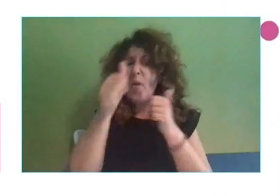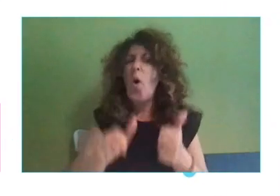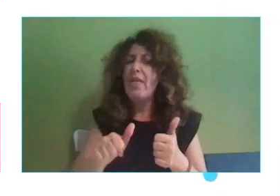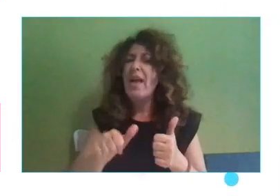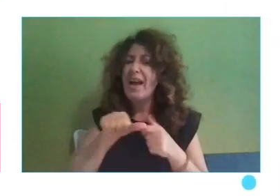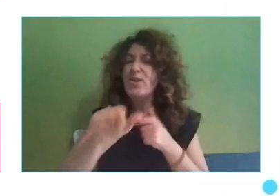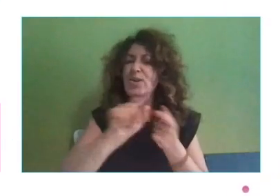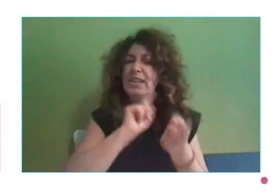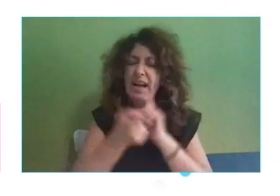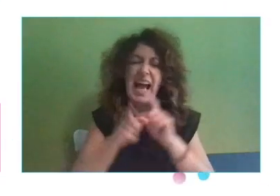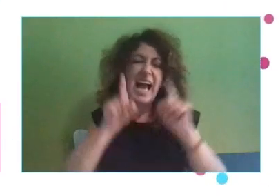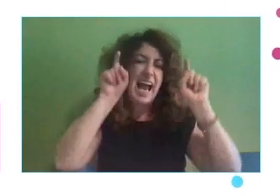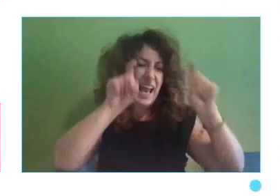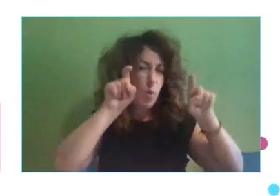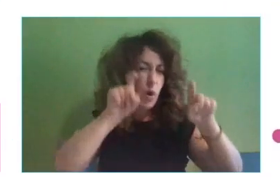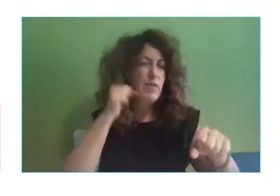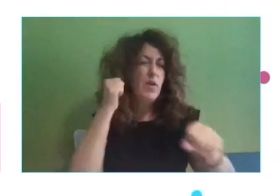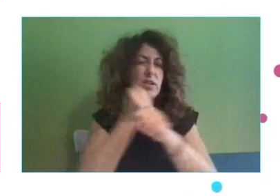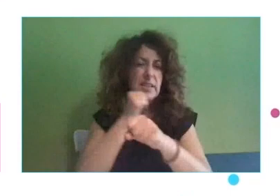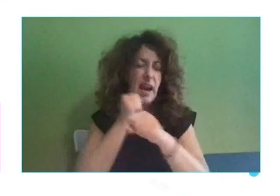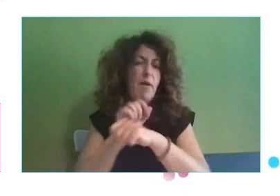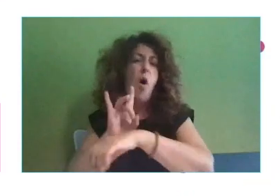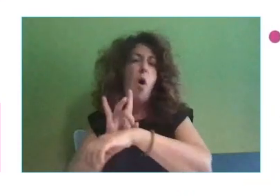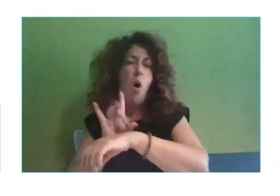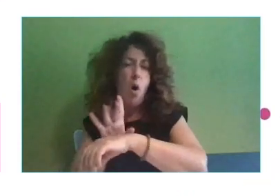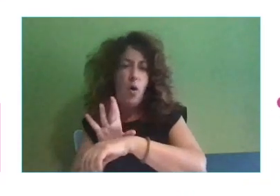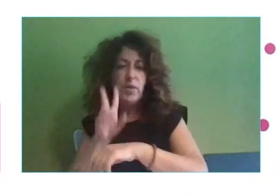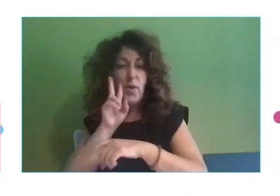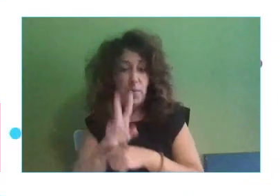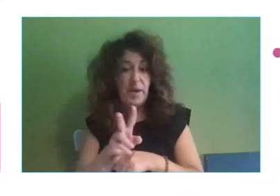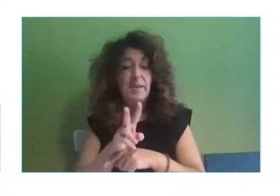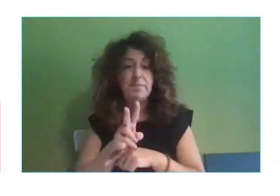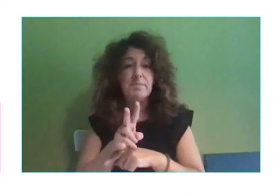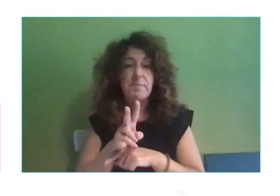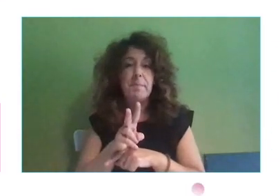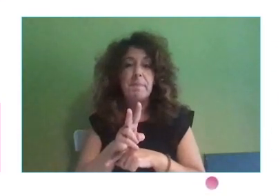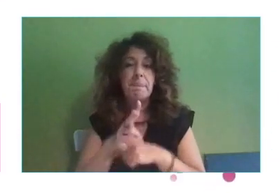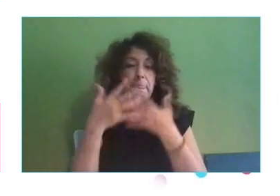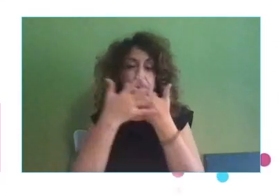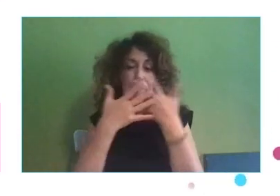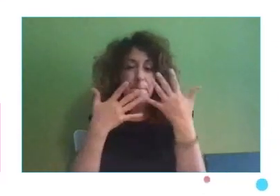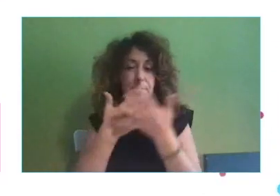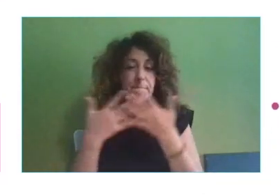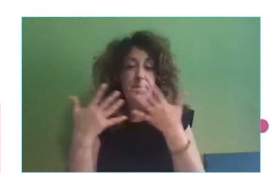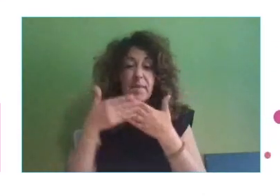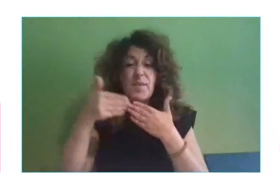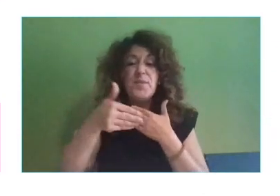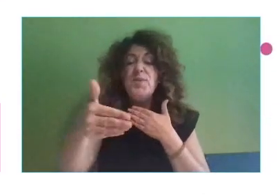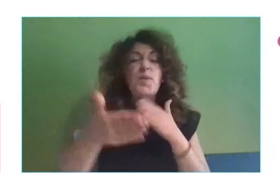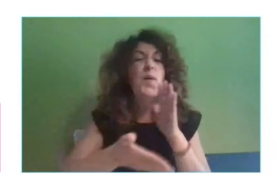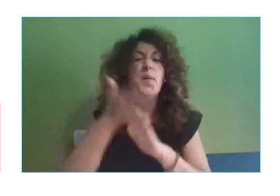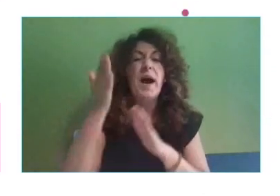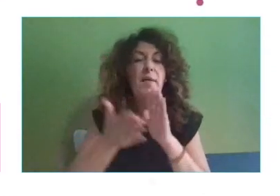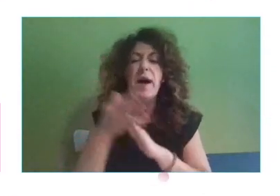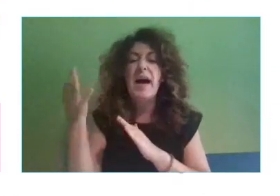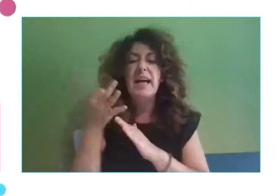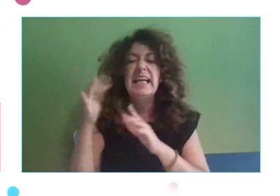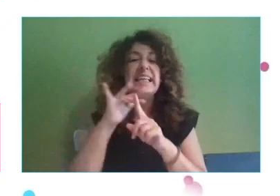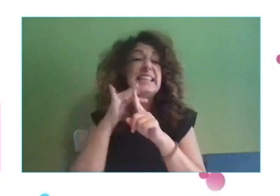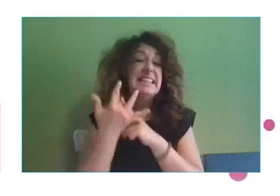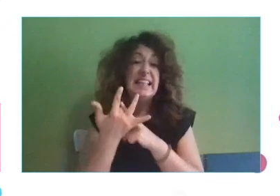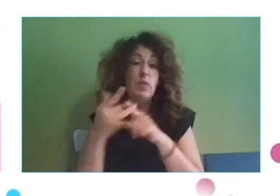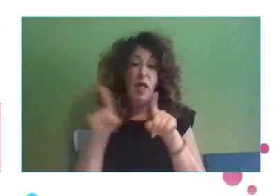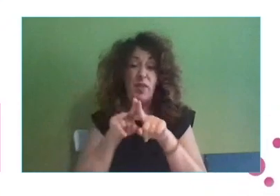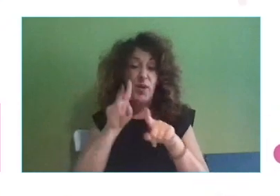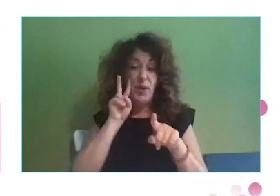trabajo, ocio, cómo se va mezclando ese modelo, ¿no? Y cómo directamente a lo que vamos a ir es a situaciones como las que vemos aquí, ¿no? O sea,